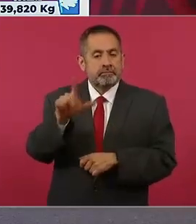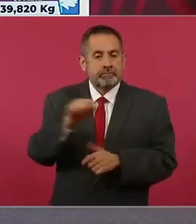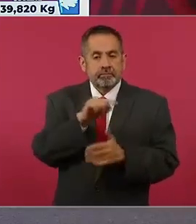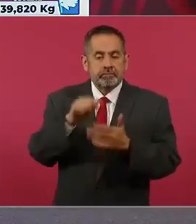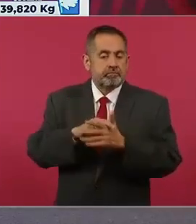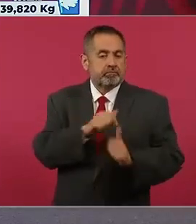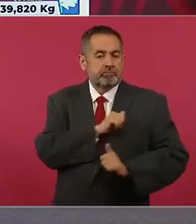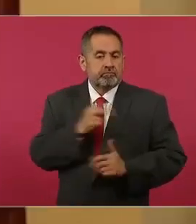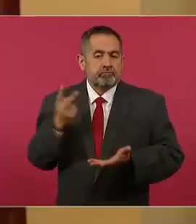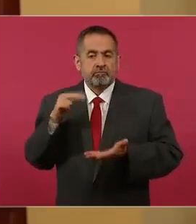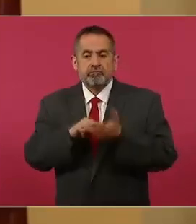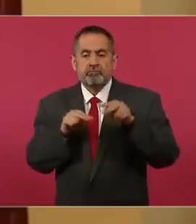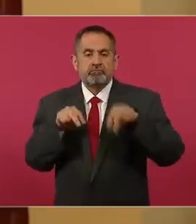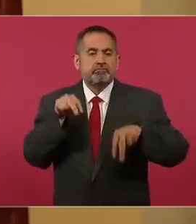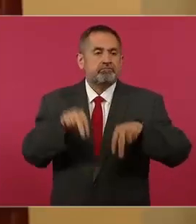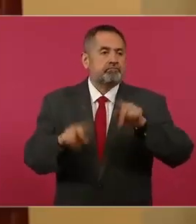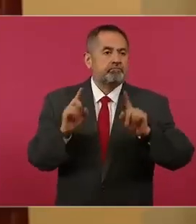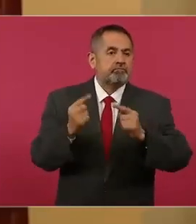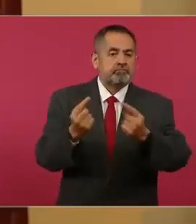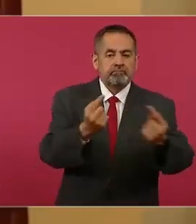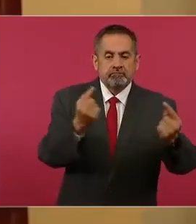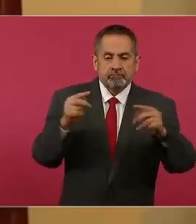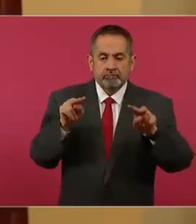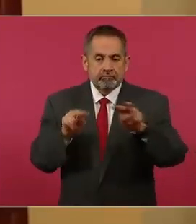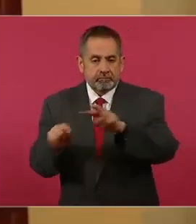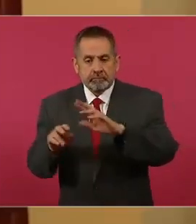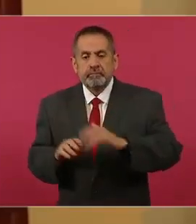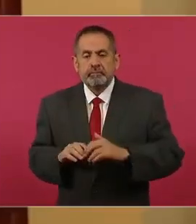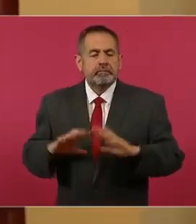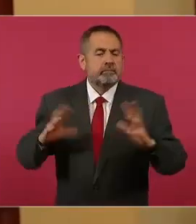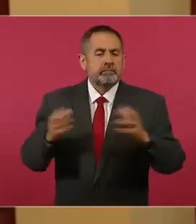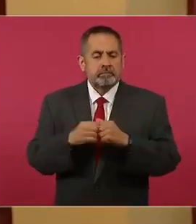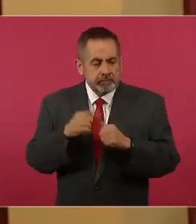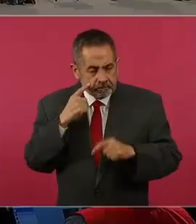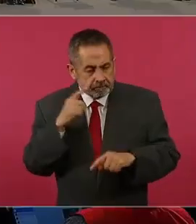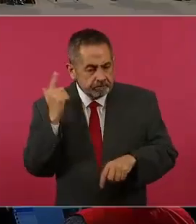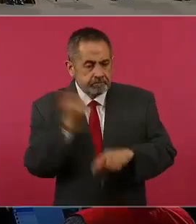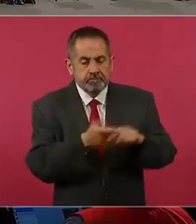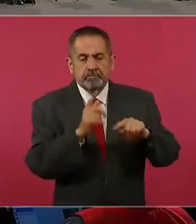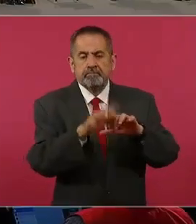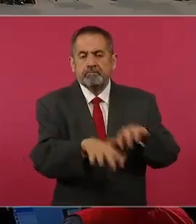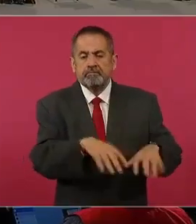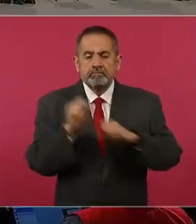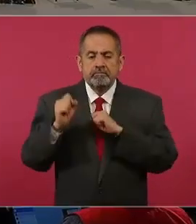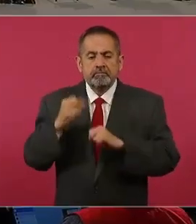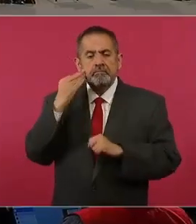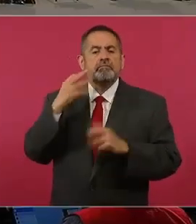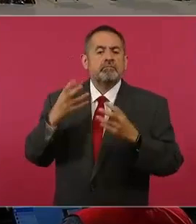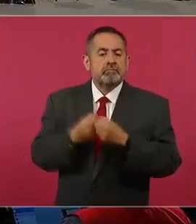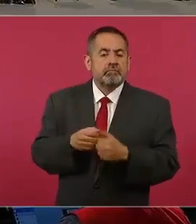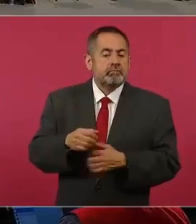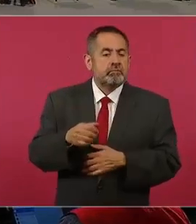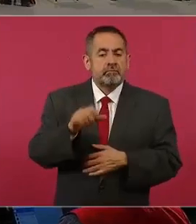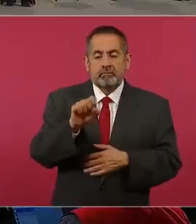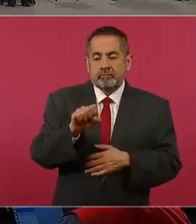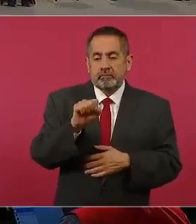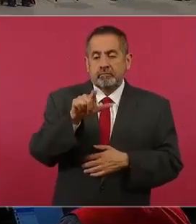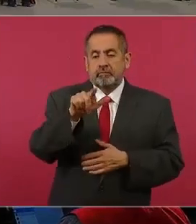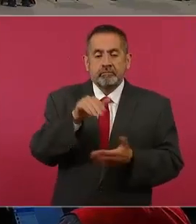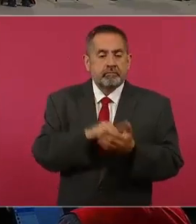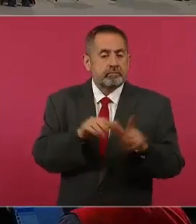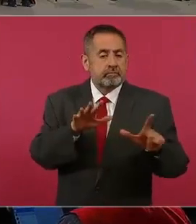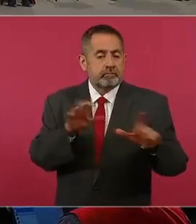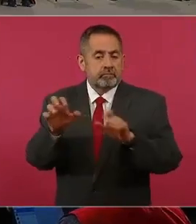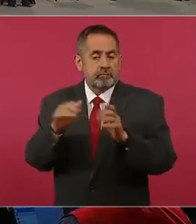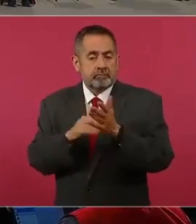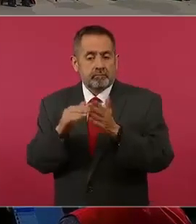desplegados en esas aduanas, en donde han logrado la recaudación en el periodo de 67 mil 700